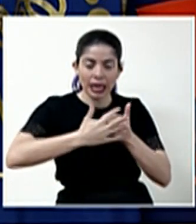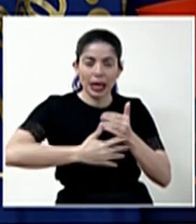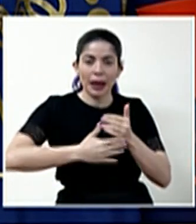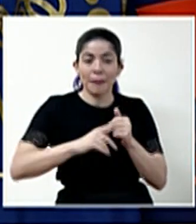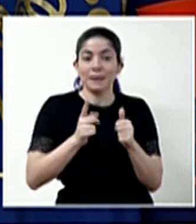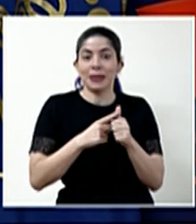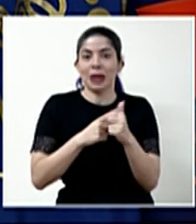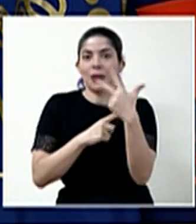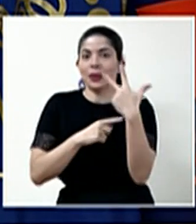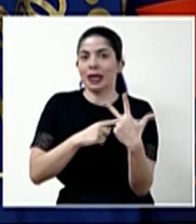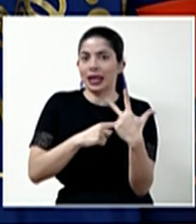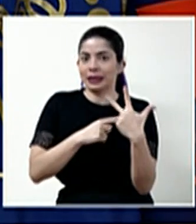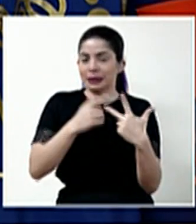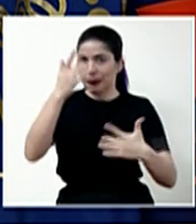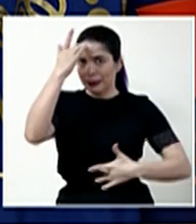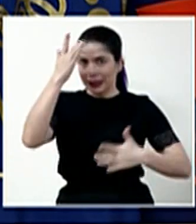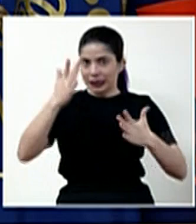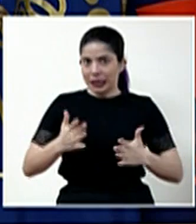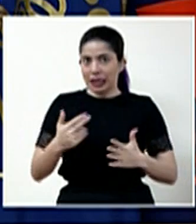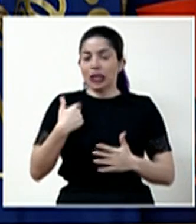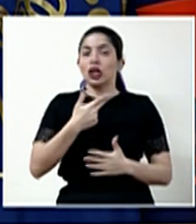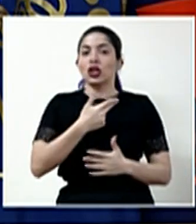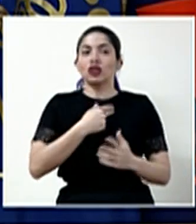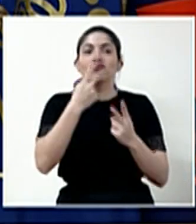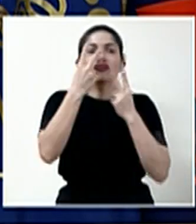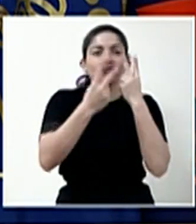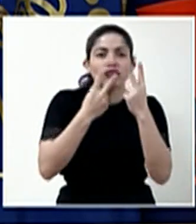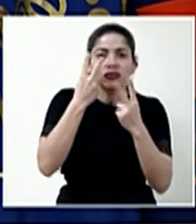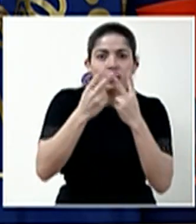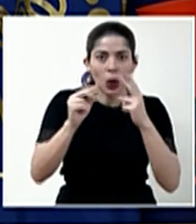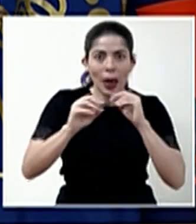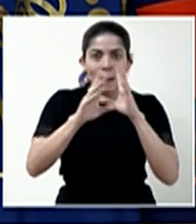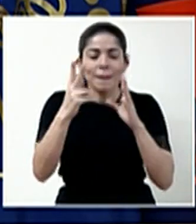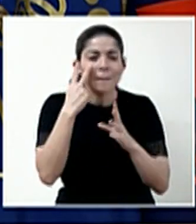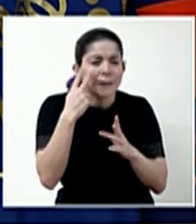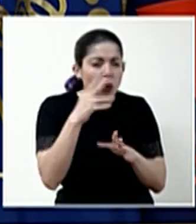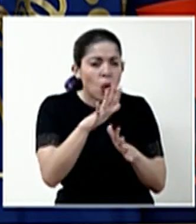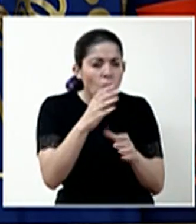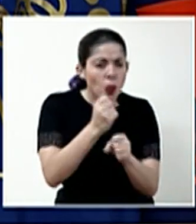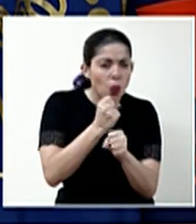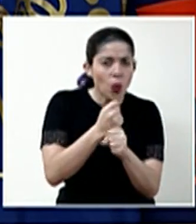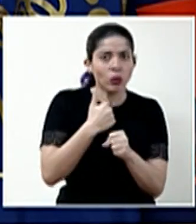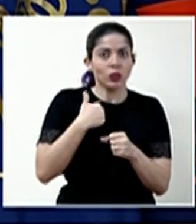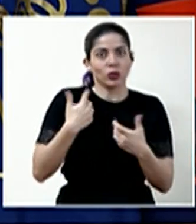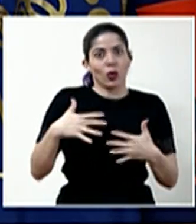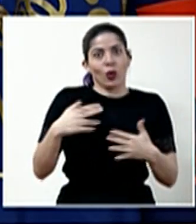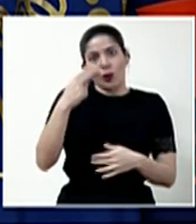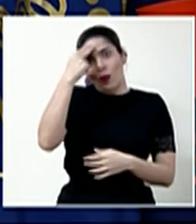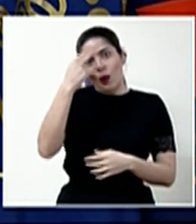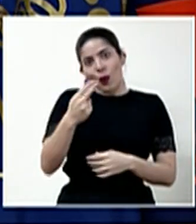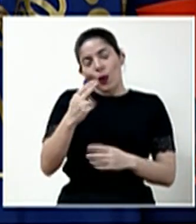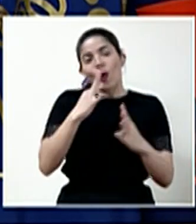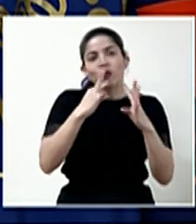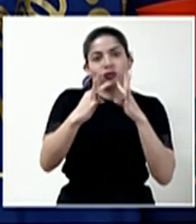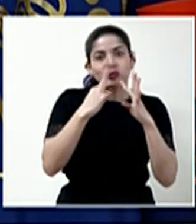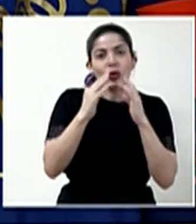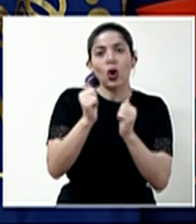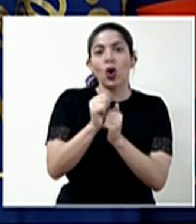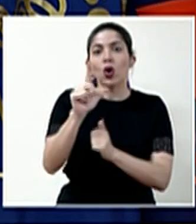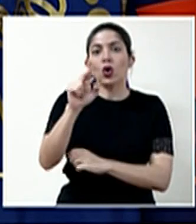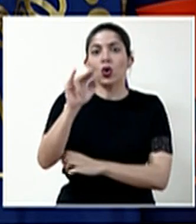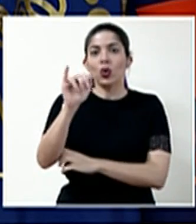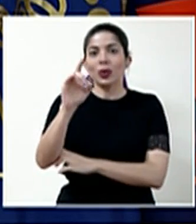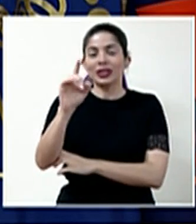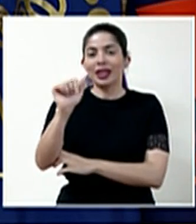tres pacientes. Estuvimos de visita en la mañana viendo la operación. Tuve el honor de conversar con Luis David